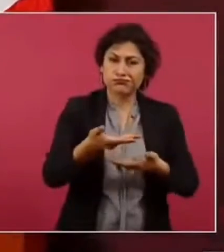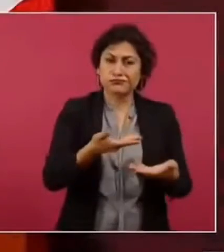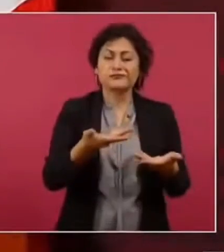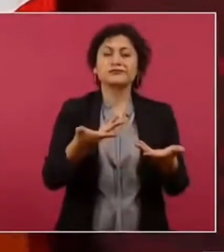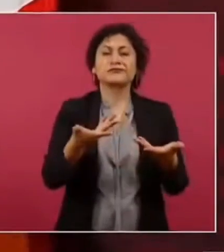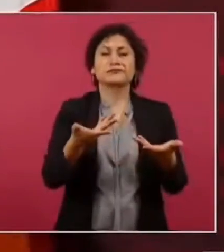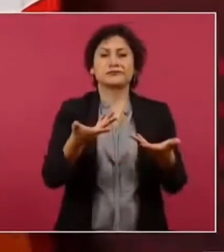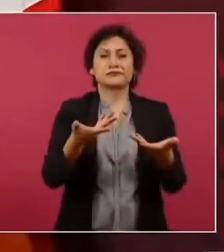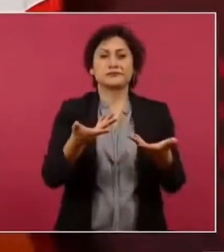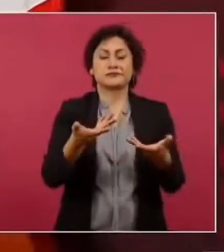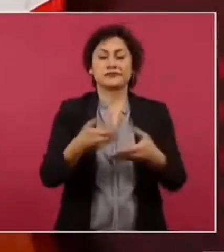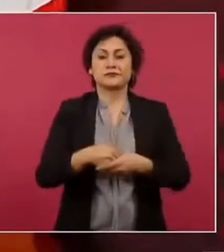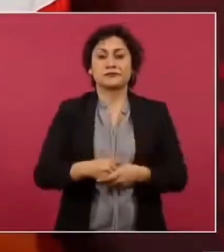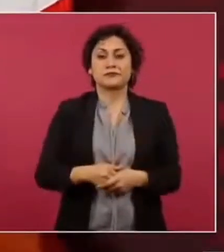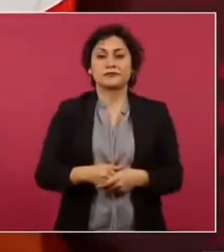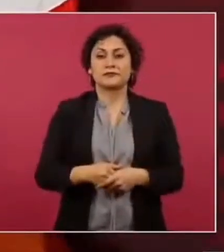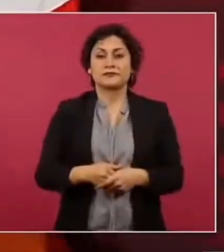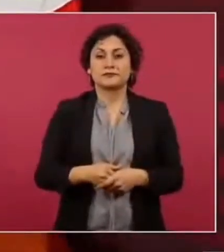siempre